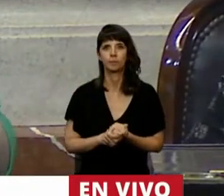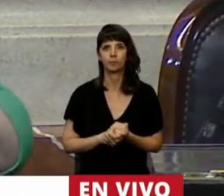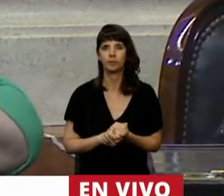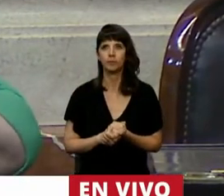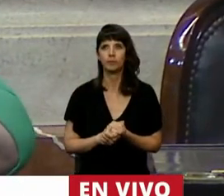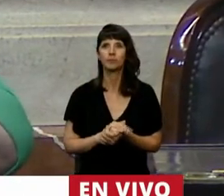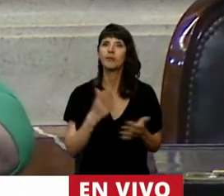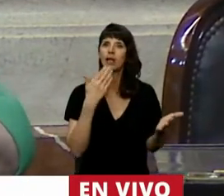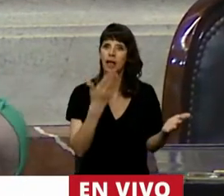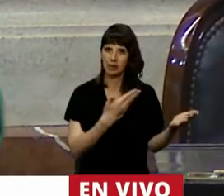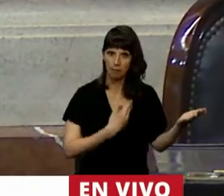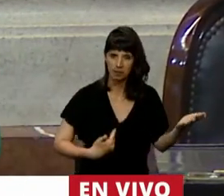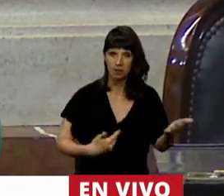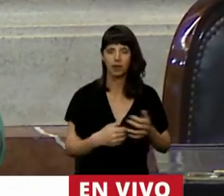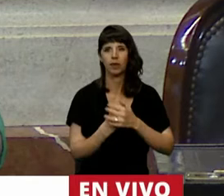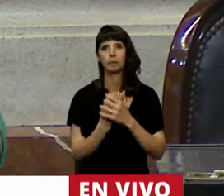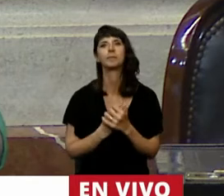Gracias, señor Presidente.